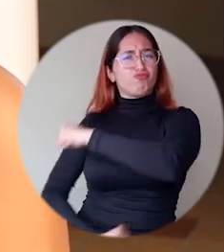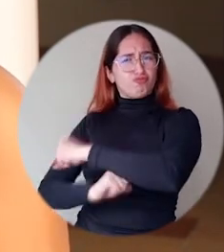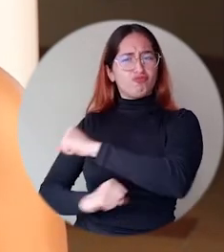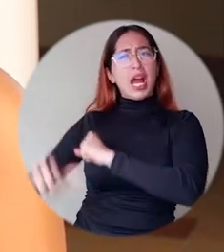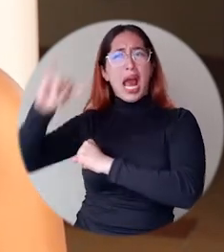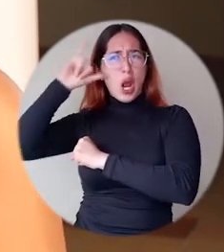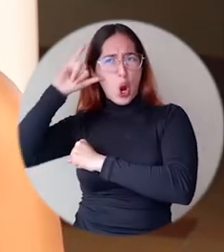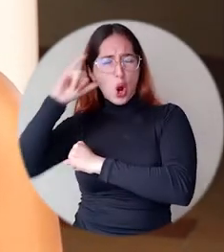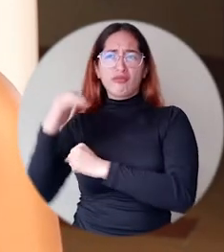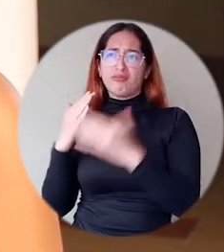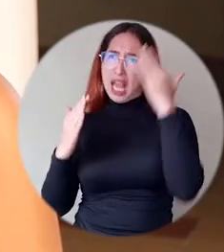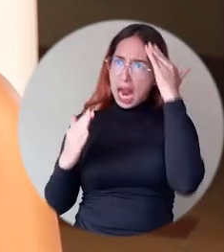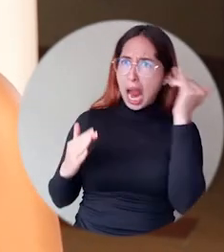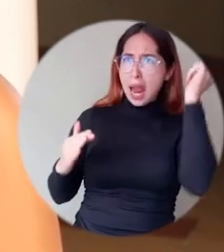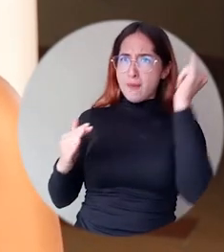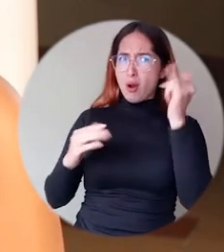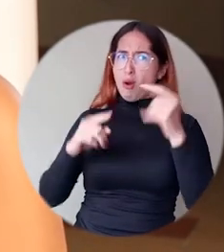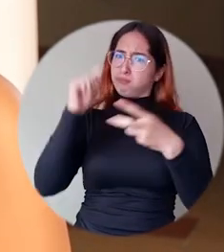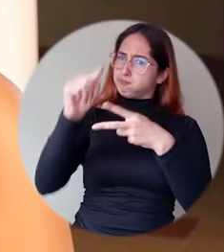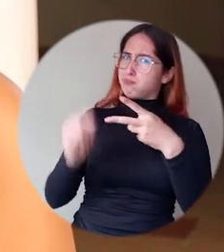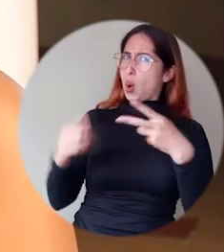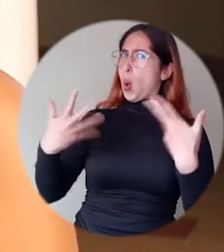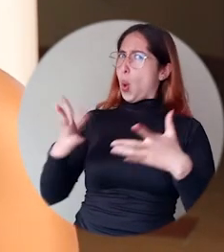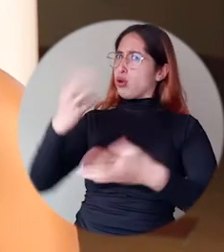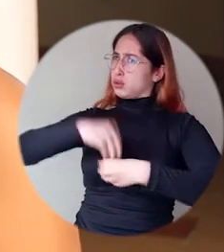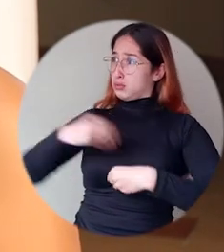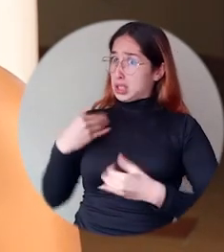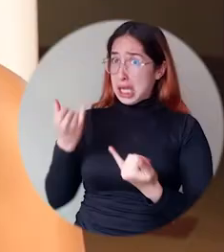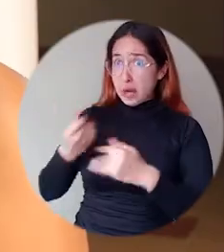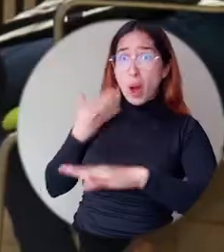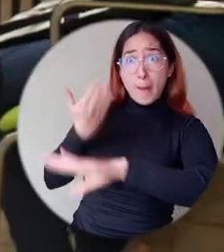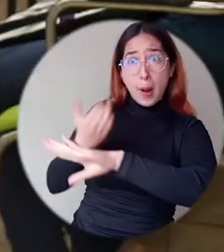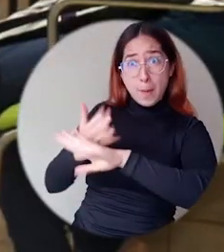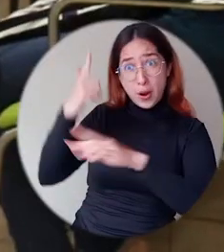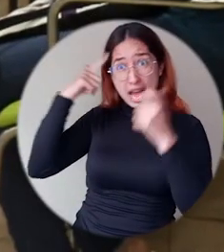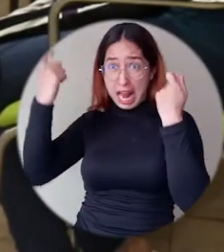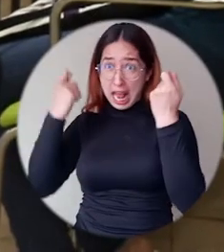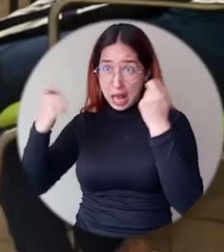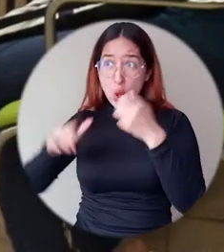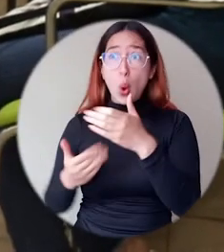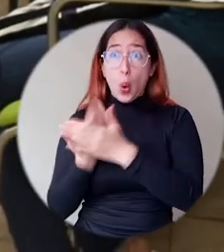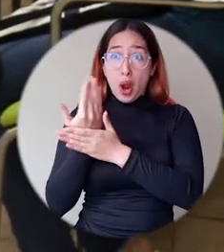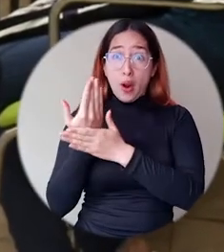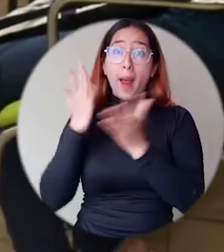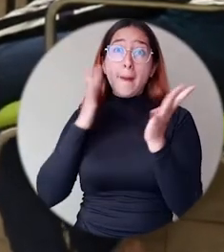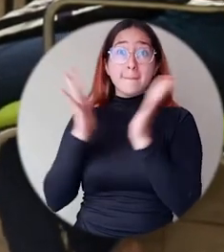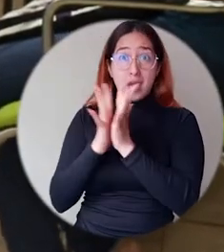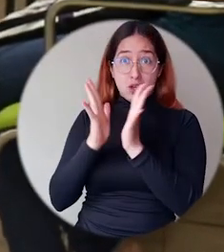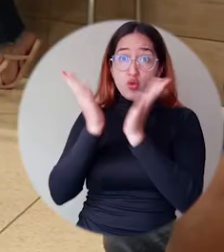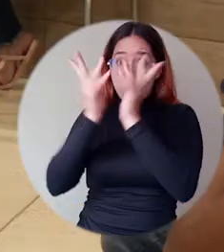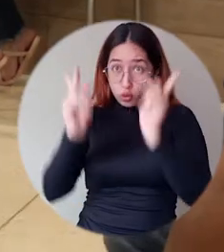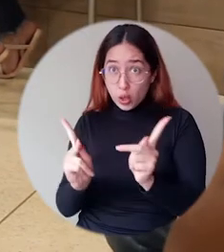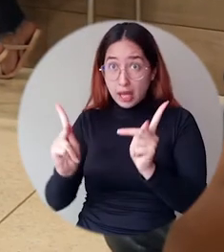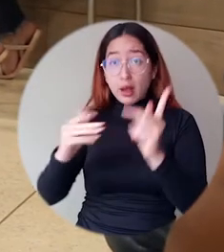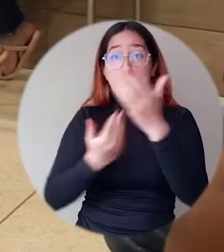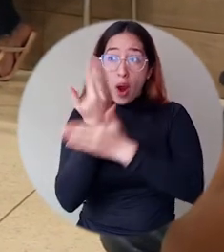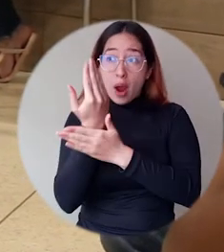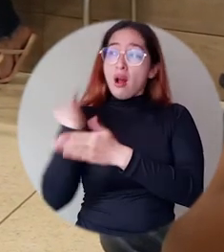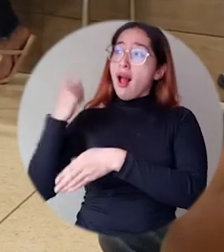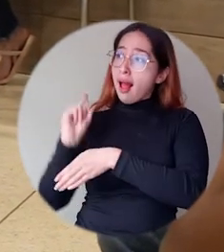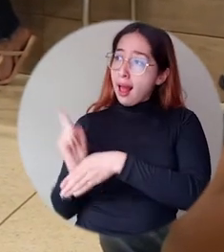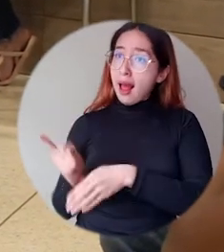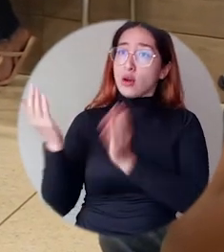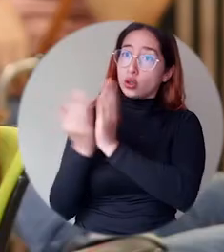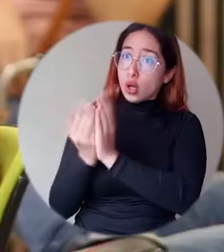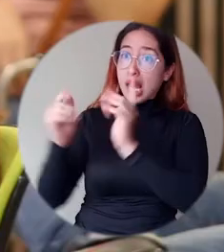psicológico como también en lo académico. Entonces, como iniciativa me parece excelente para los nuevos y ya